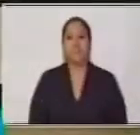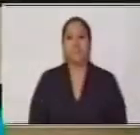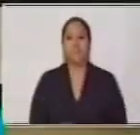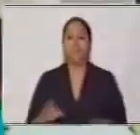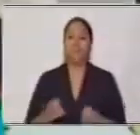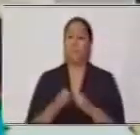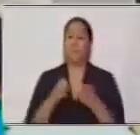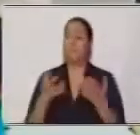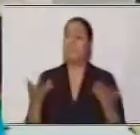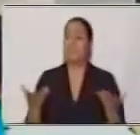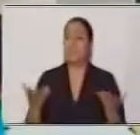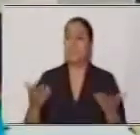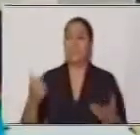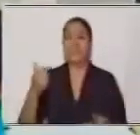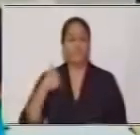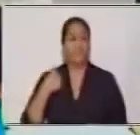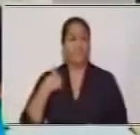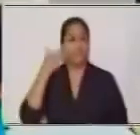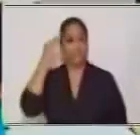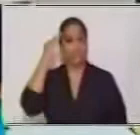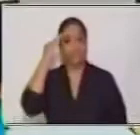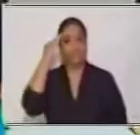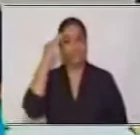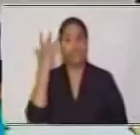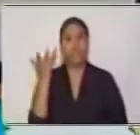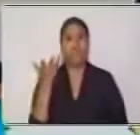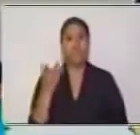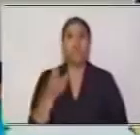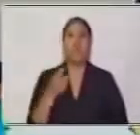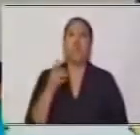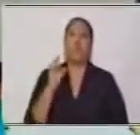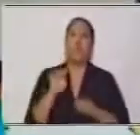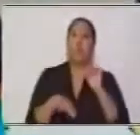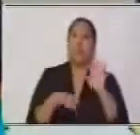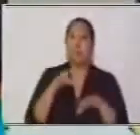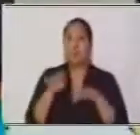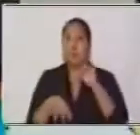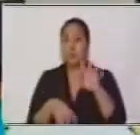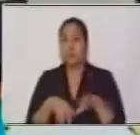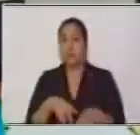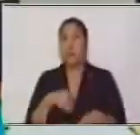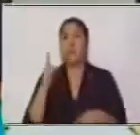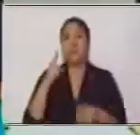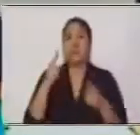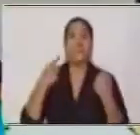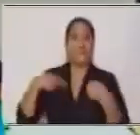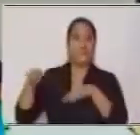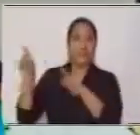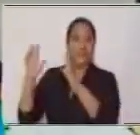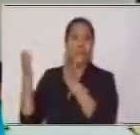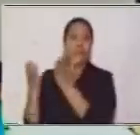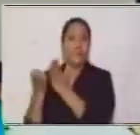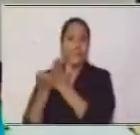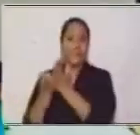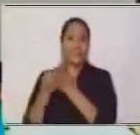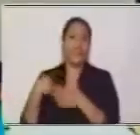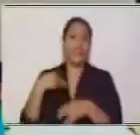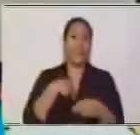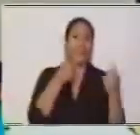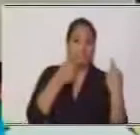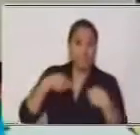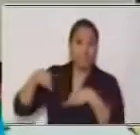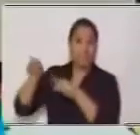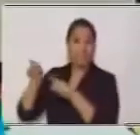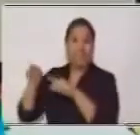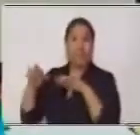Entonces, yo sé que en alguna ocasión ha sido cuando estábamos en la escuela, cuando asistíamos a la escuela, recordarás tú.